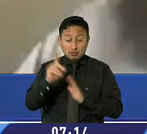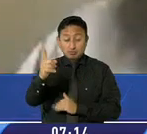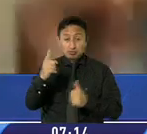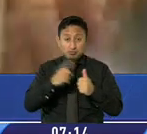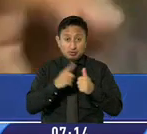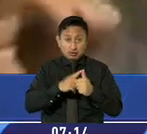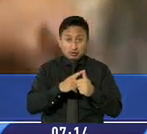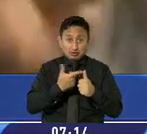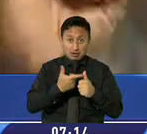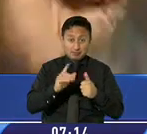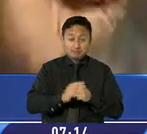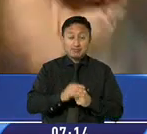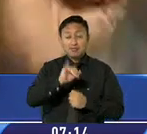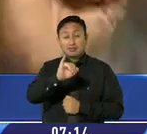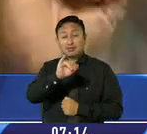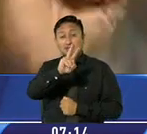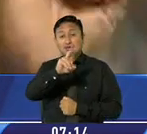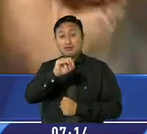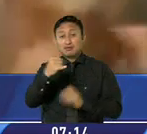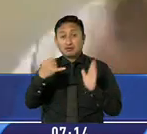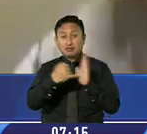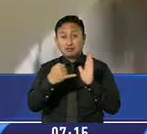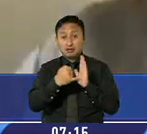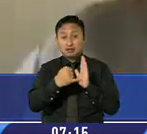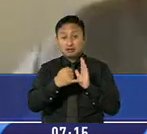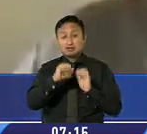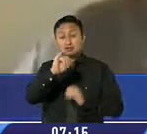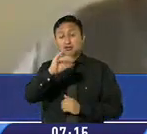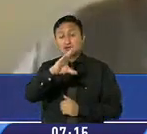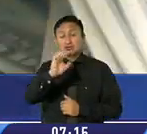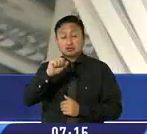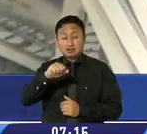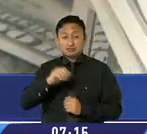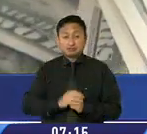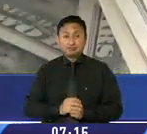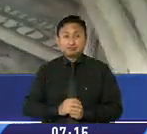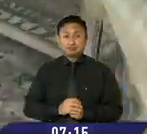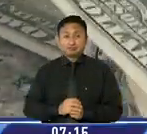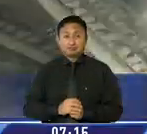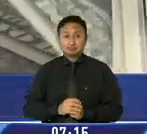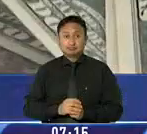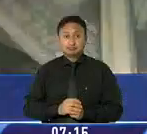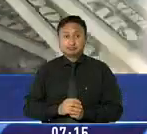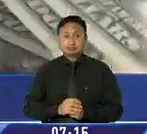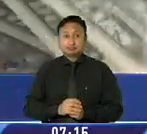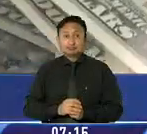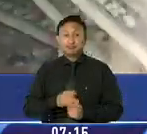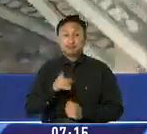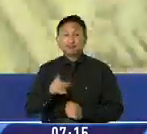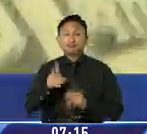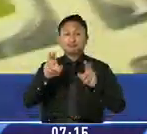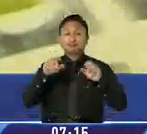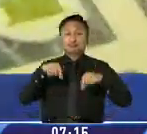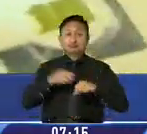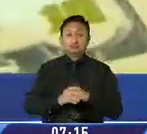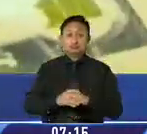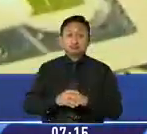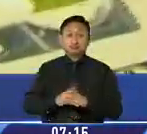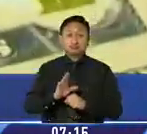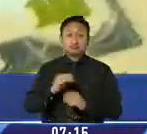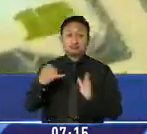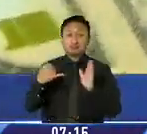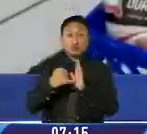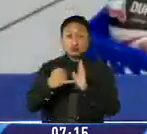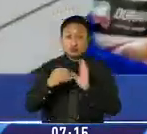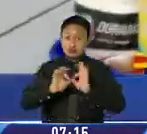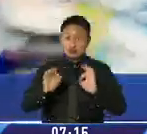desde en IVA, en impuestos a las divisas y en impuestos a los usos especiales. Entre los artículos que constan en la lista para la no aplicación de los impuestos